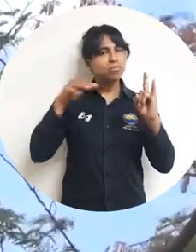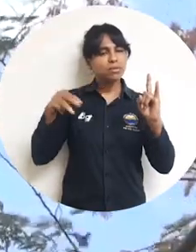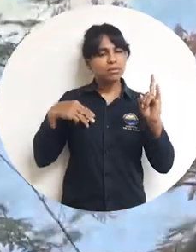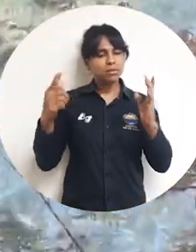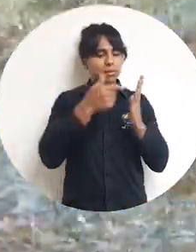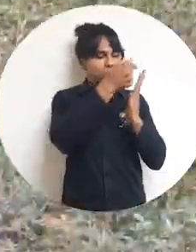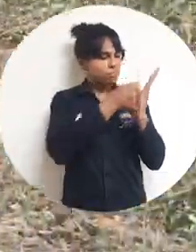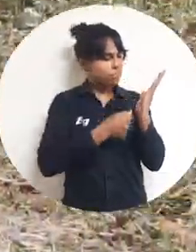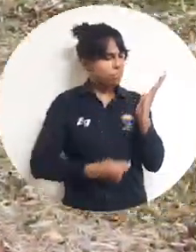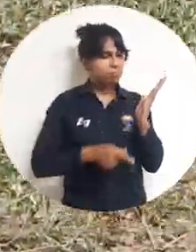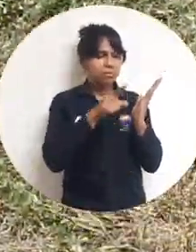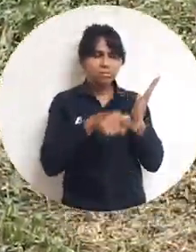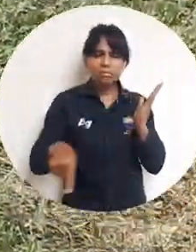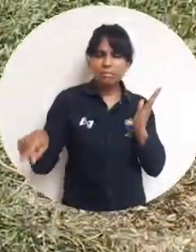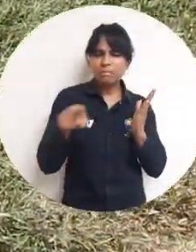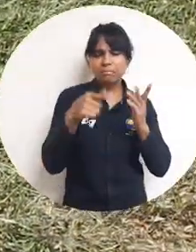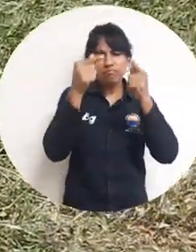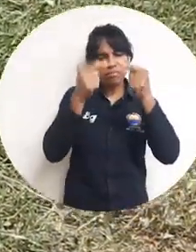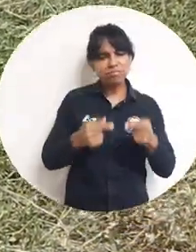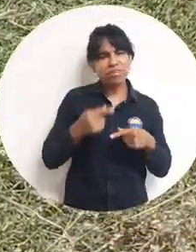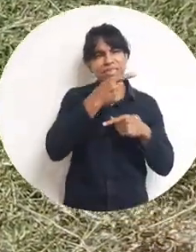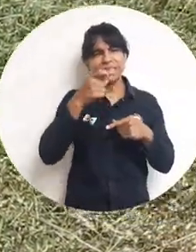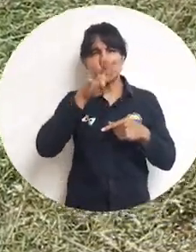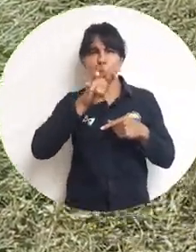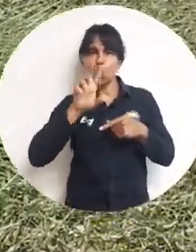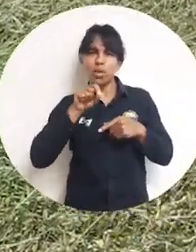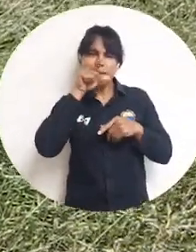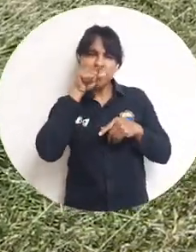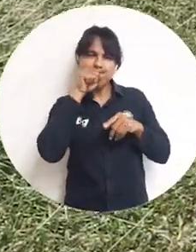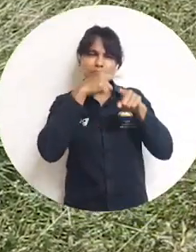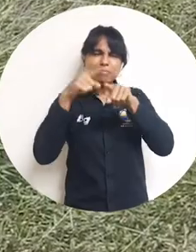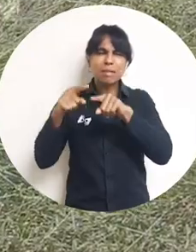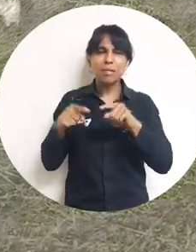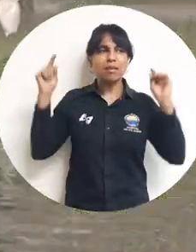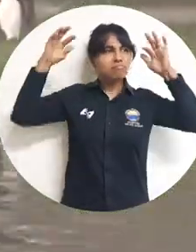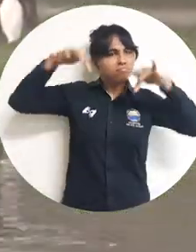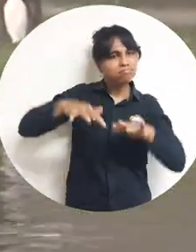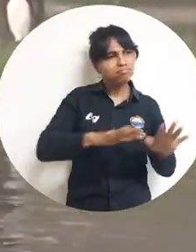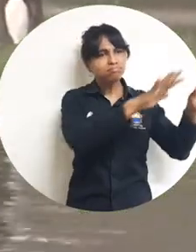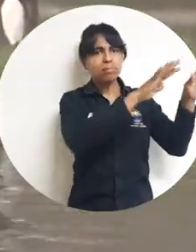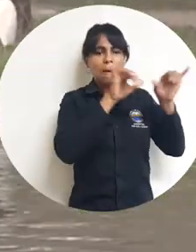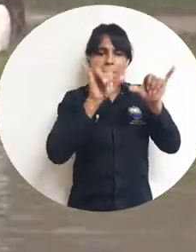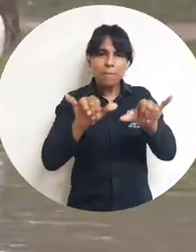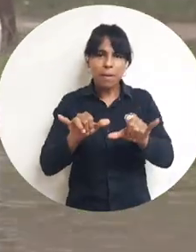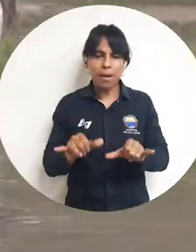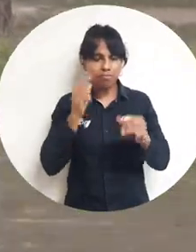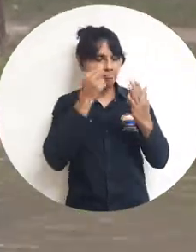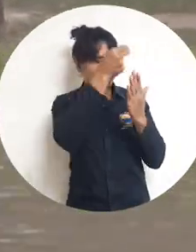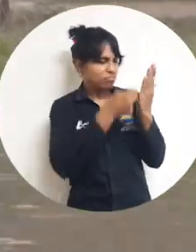Unimagdalena ha registrado una riqueza aproximada de 190 especies de aves entre migratorias y residentes,